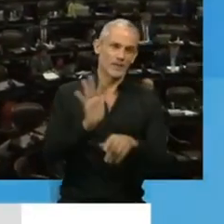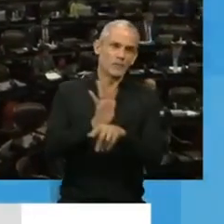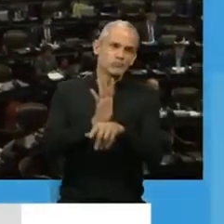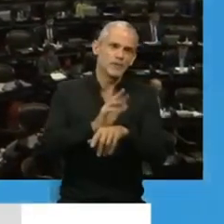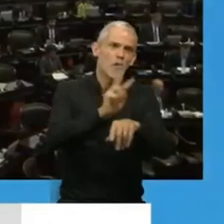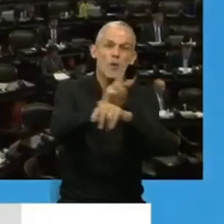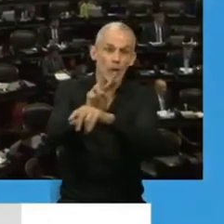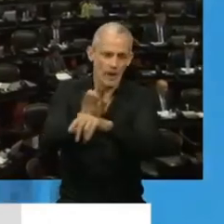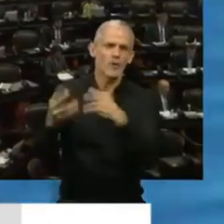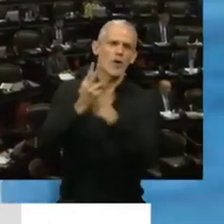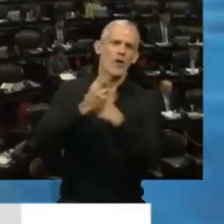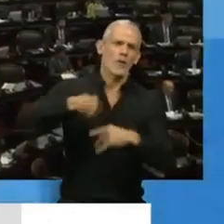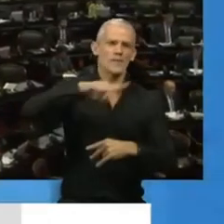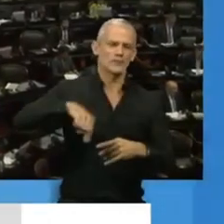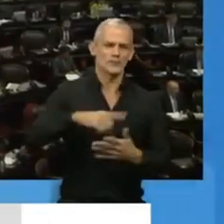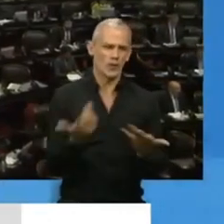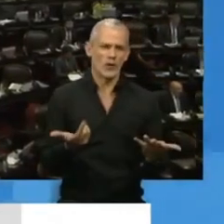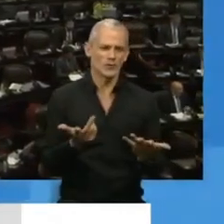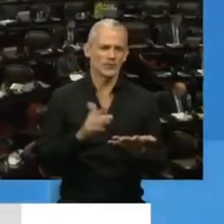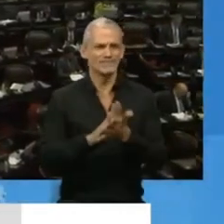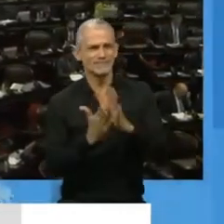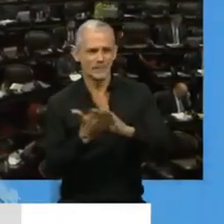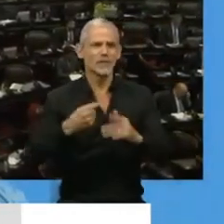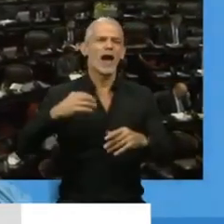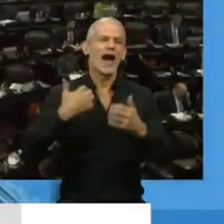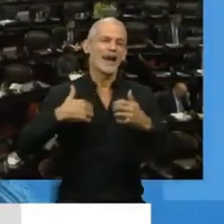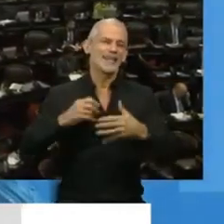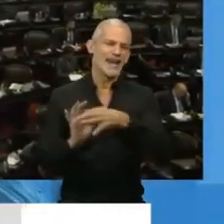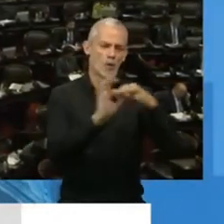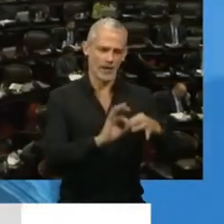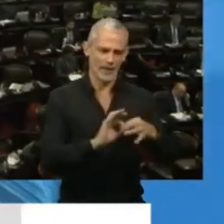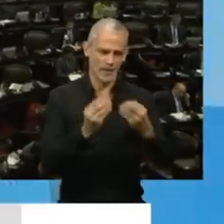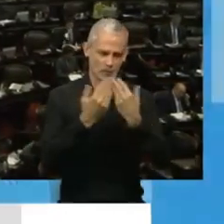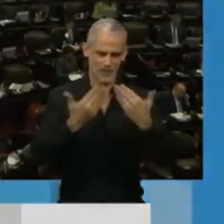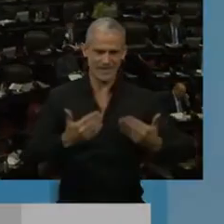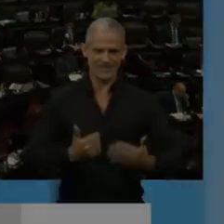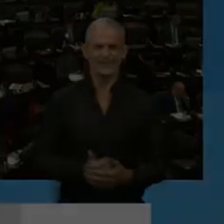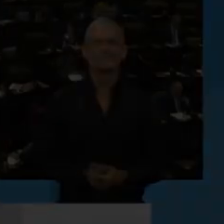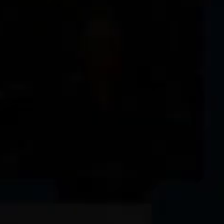todos y de esta manera nos protegeremos todos en una Argentina unida. Gracias, señor presidente. Gracias, Ariel. Ariel.